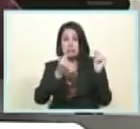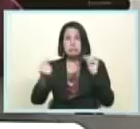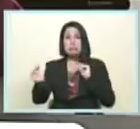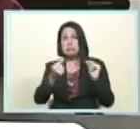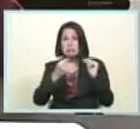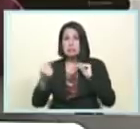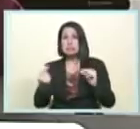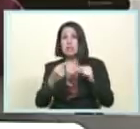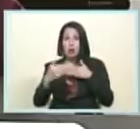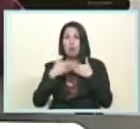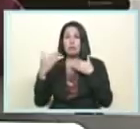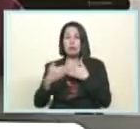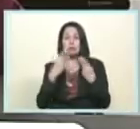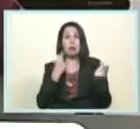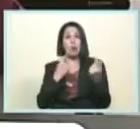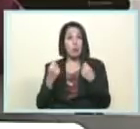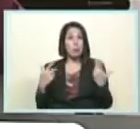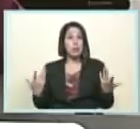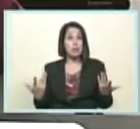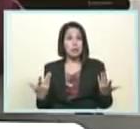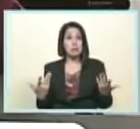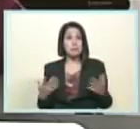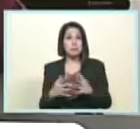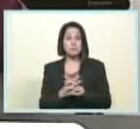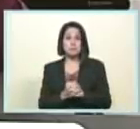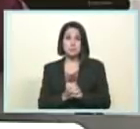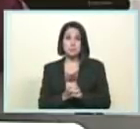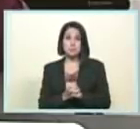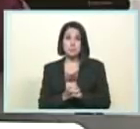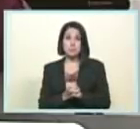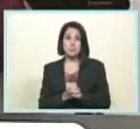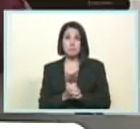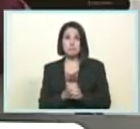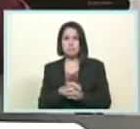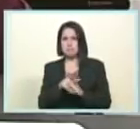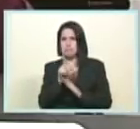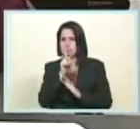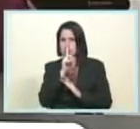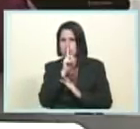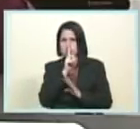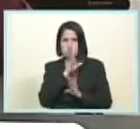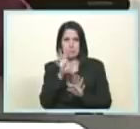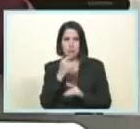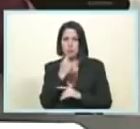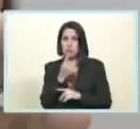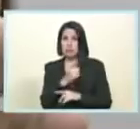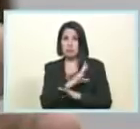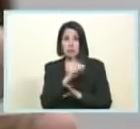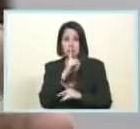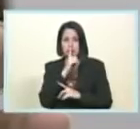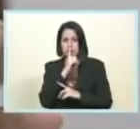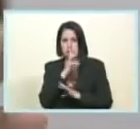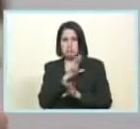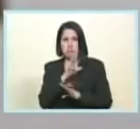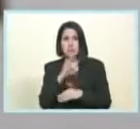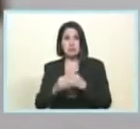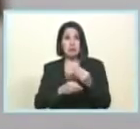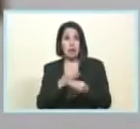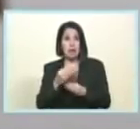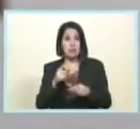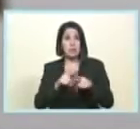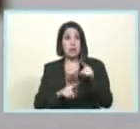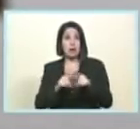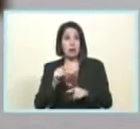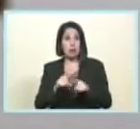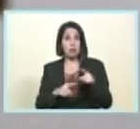él estuviera con con cables de electricidad en el cuerpo y me ponía rrrr rrrr